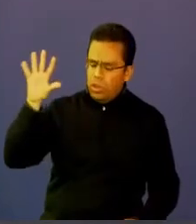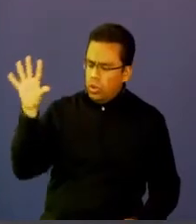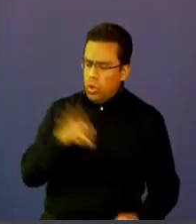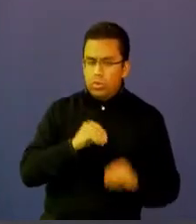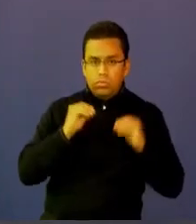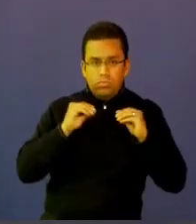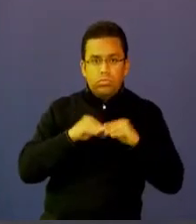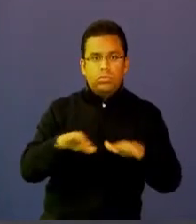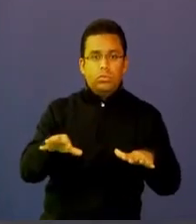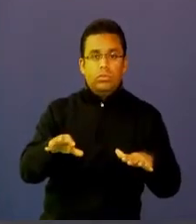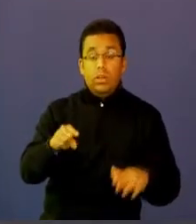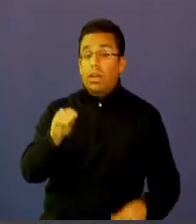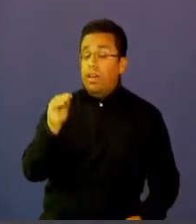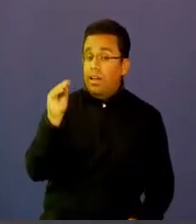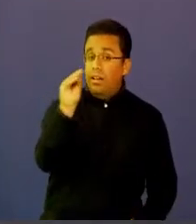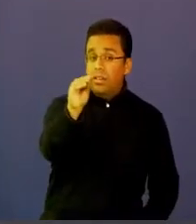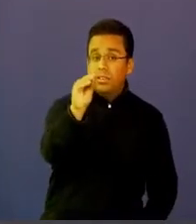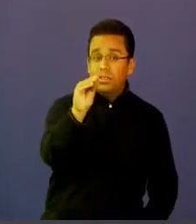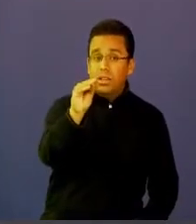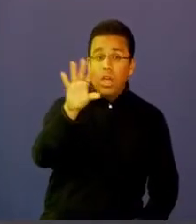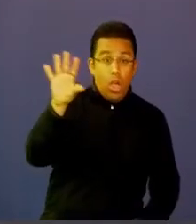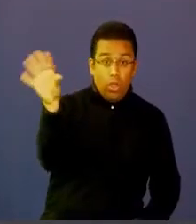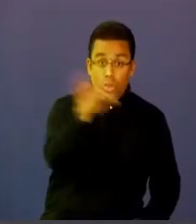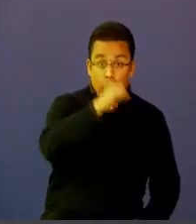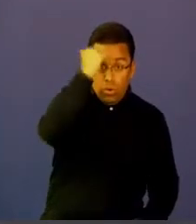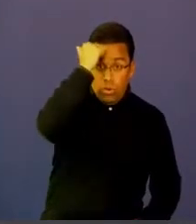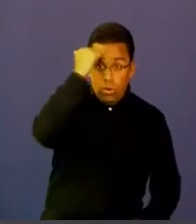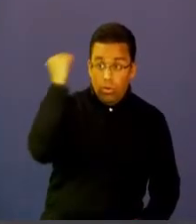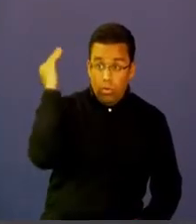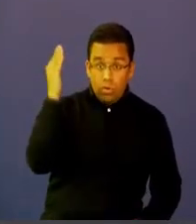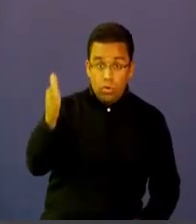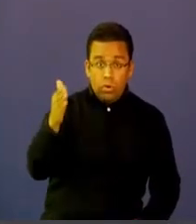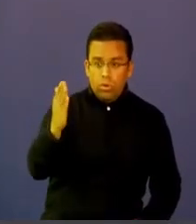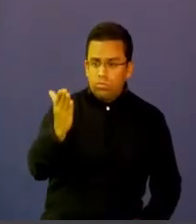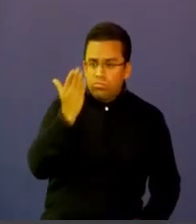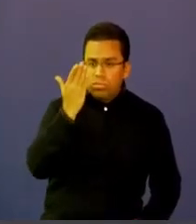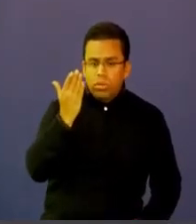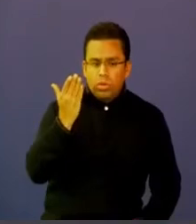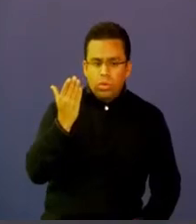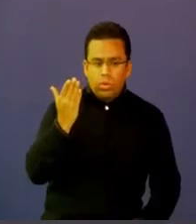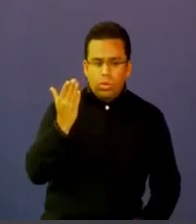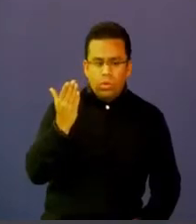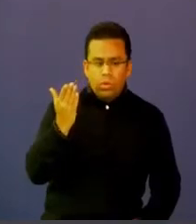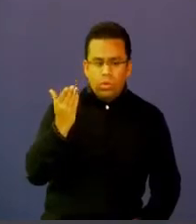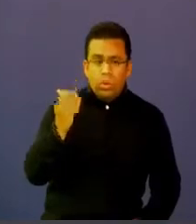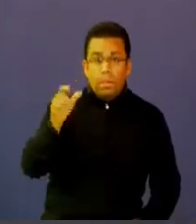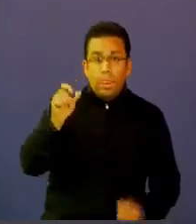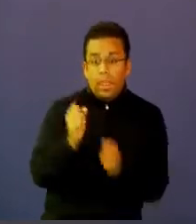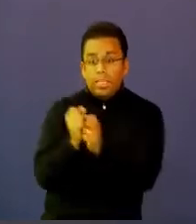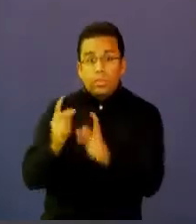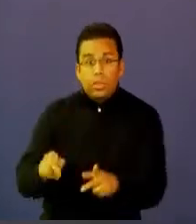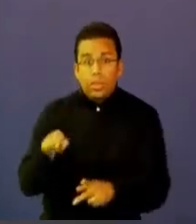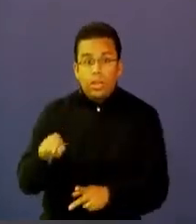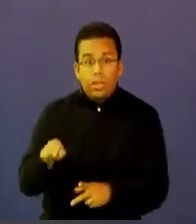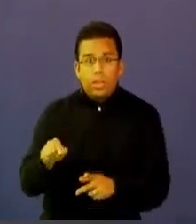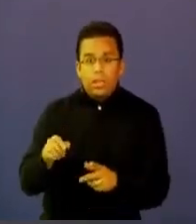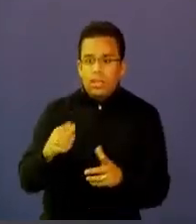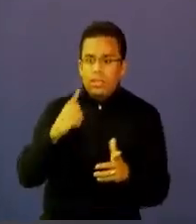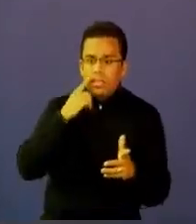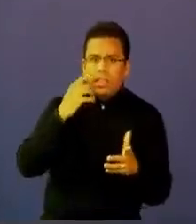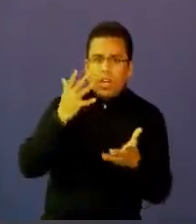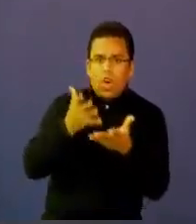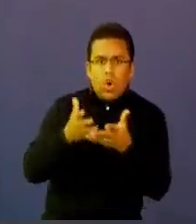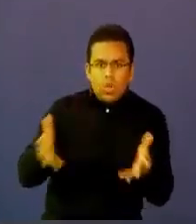manifestar que los profesores se van a enfrentar a un estudiante con unas didácticas mucho más